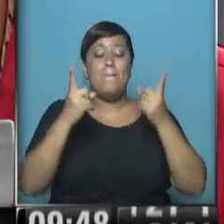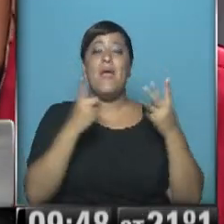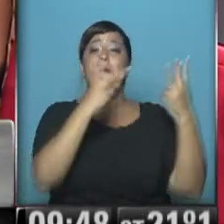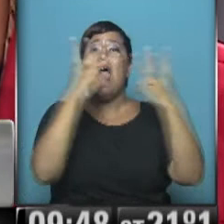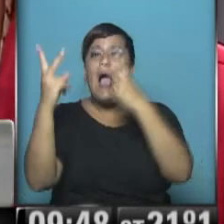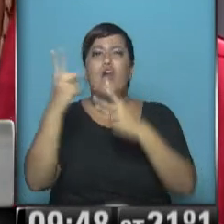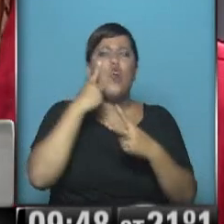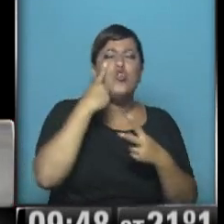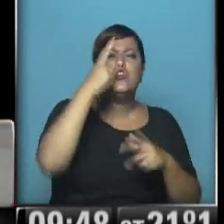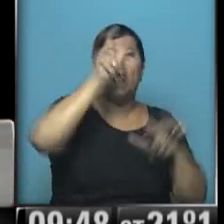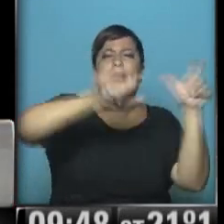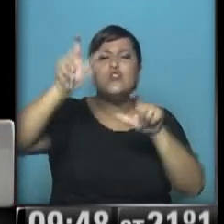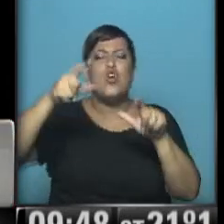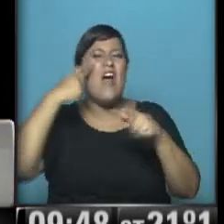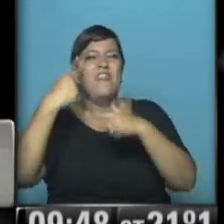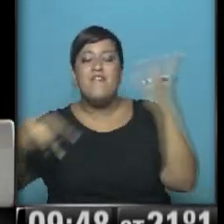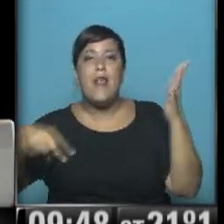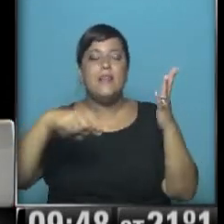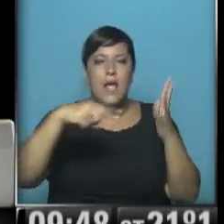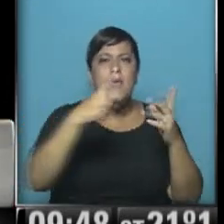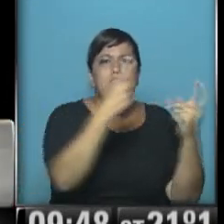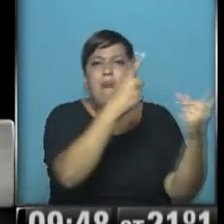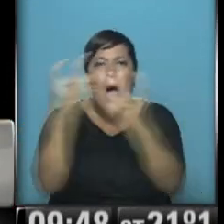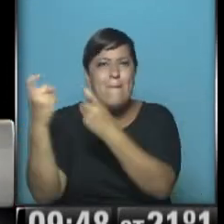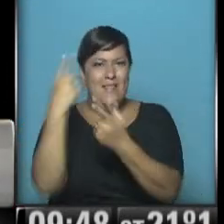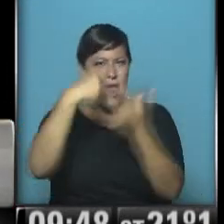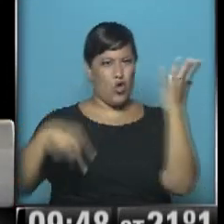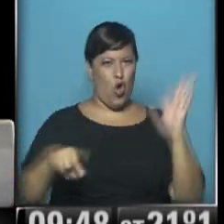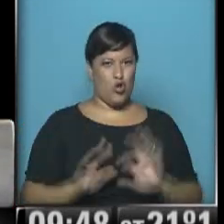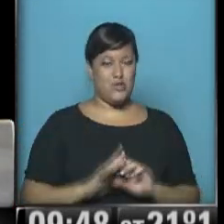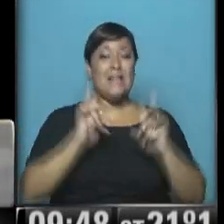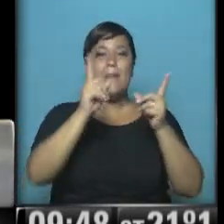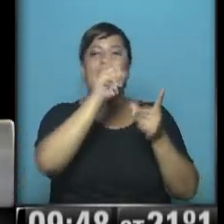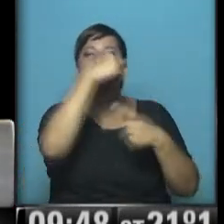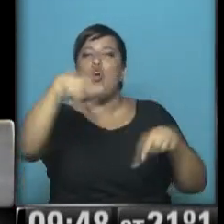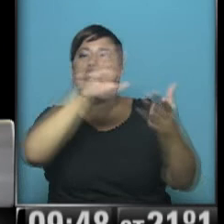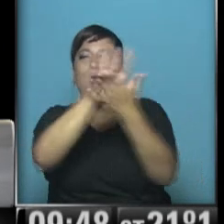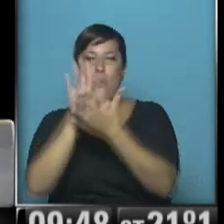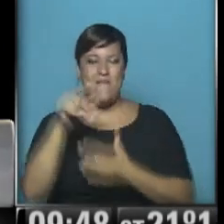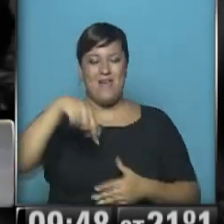realidades y nutrirnos a su vez de esas otras realidades nuevas que conocemos.